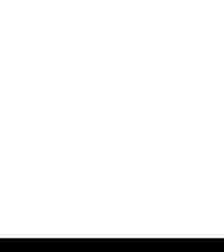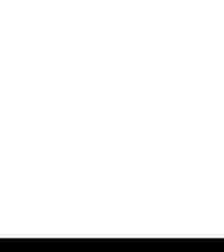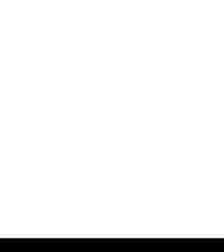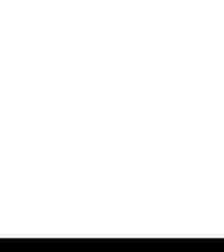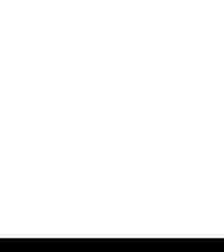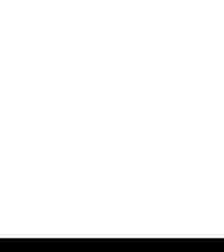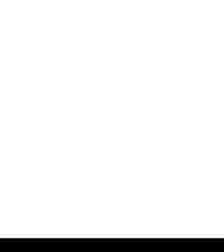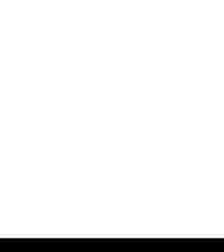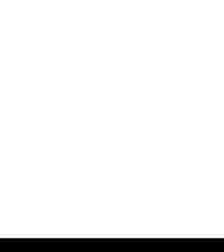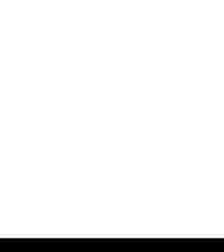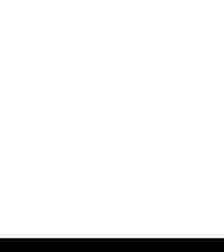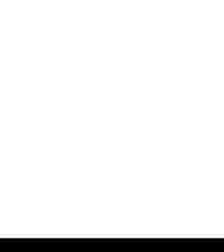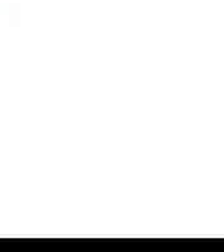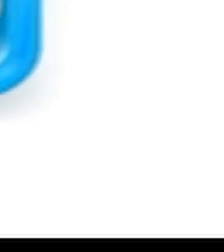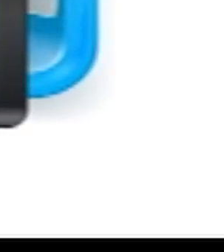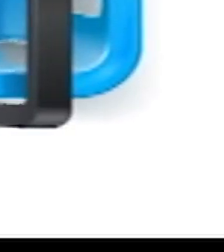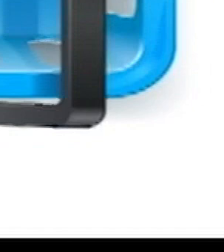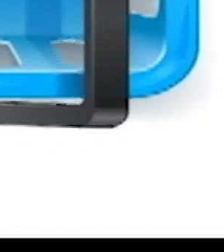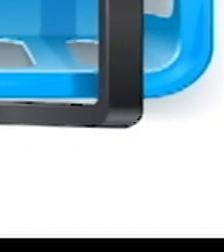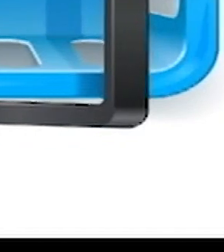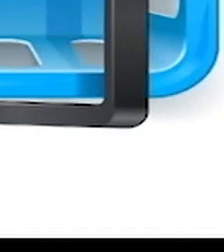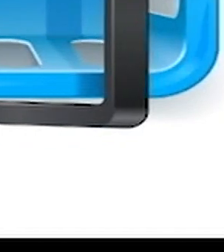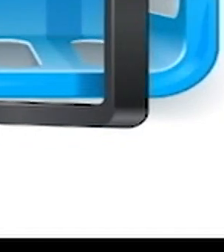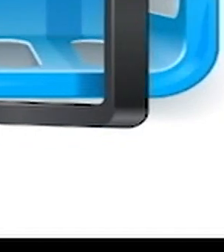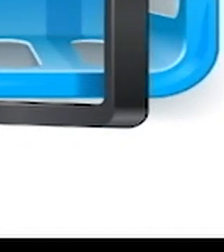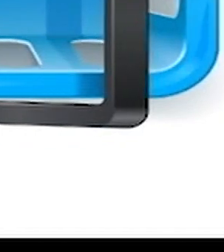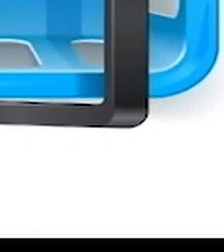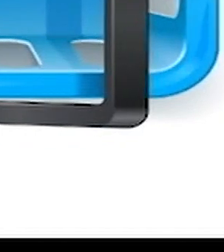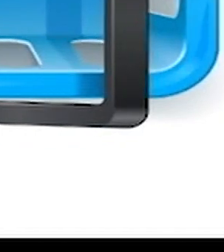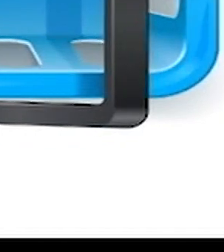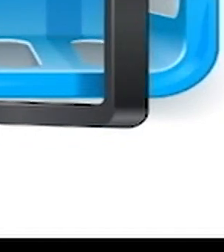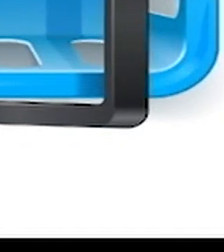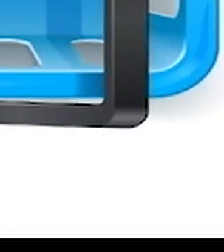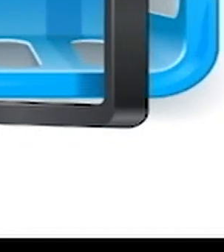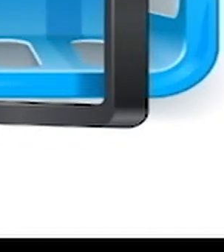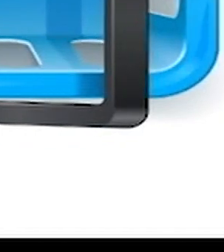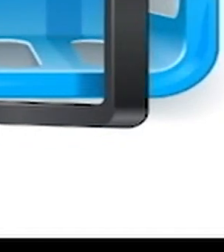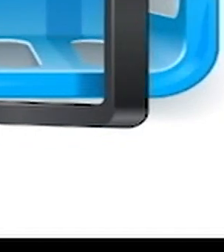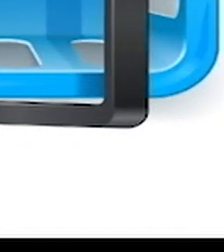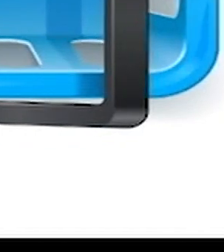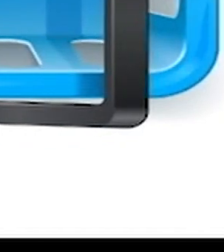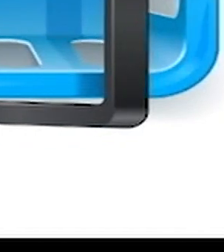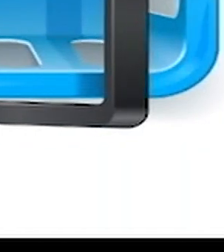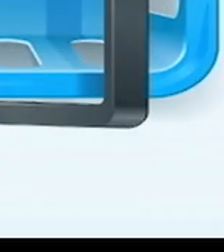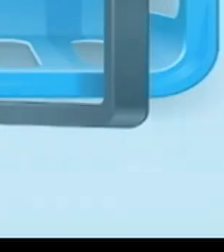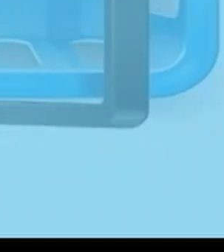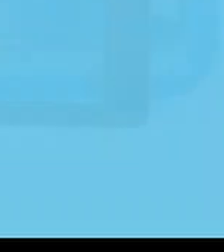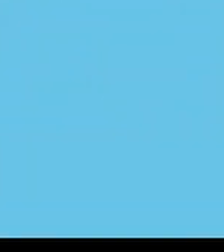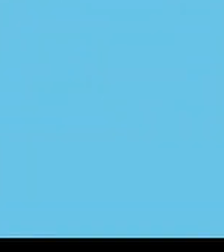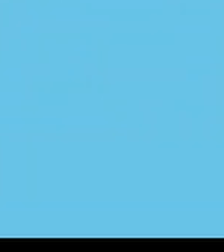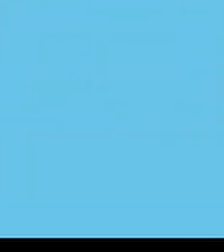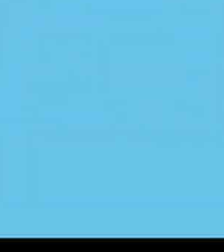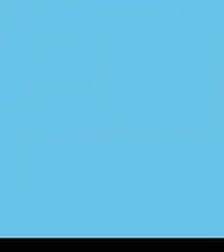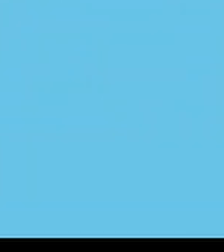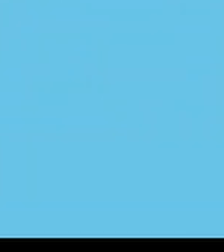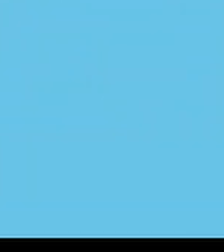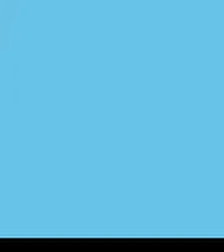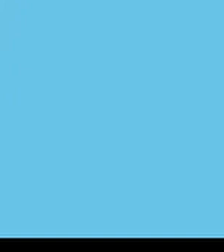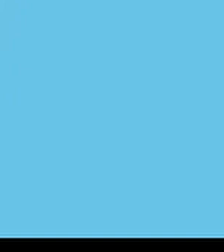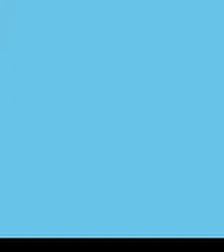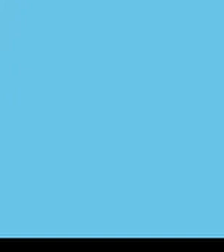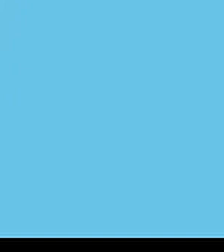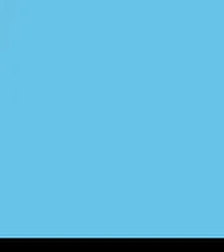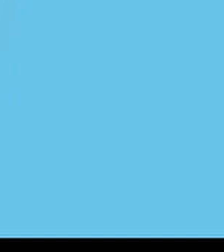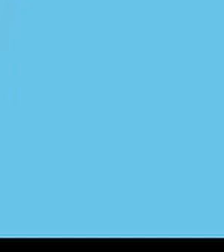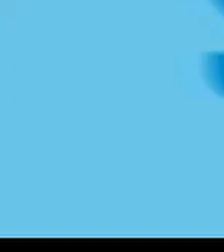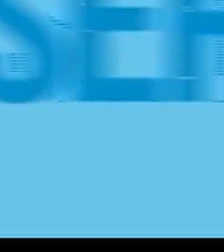hoy es muy importante quedarse en casa y solo salir cuando sea necesario por eso te recordamos que cada vez que vas a la pulpe